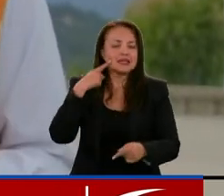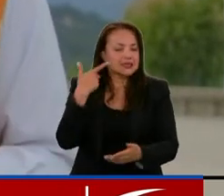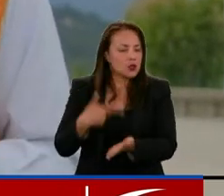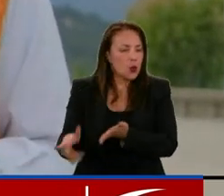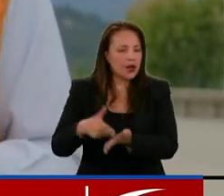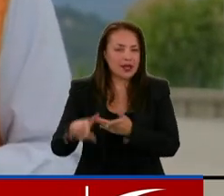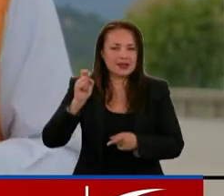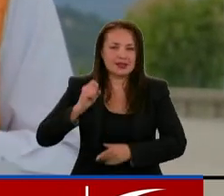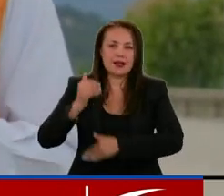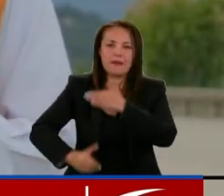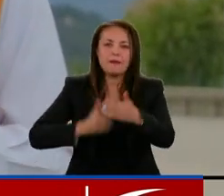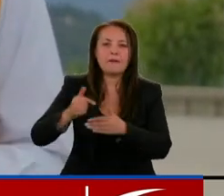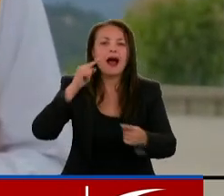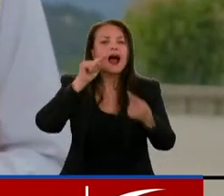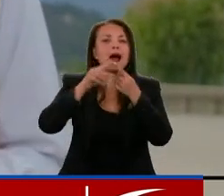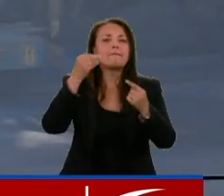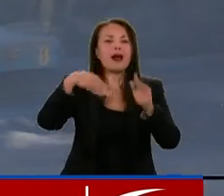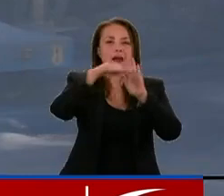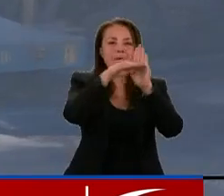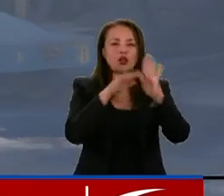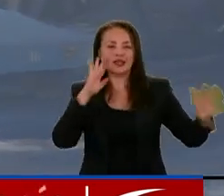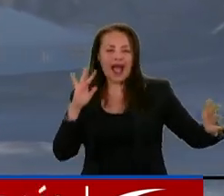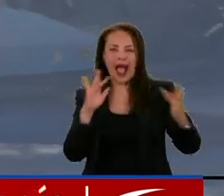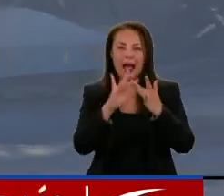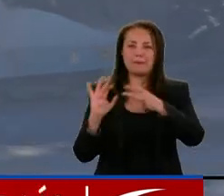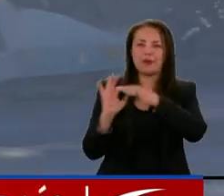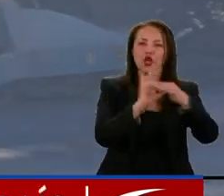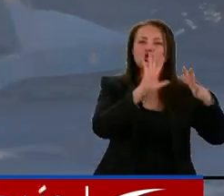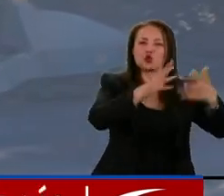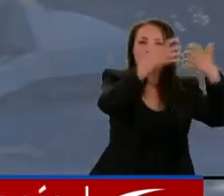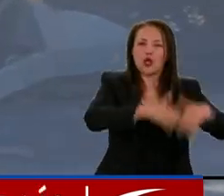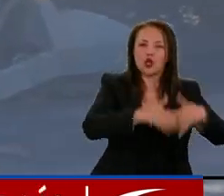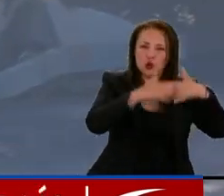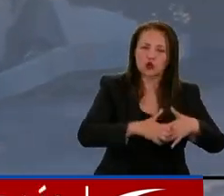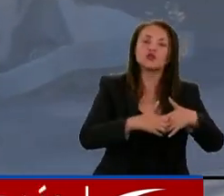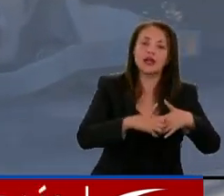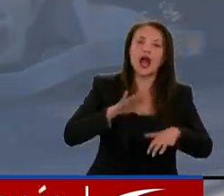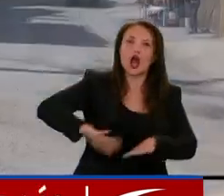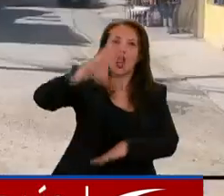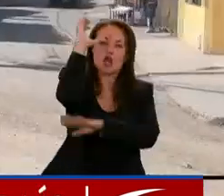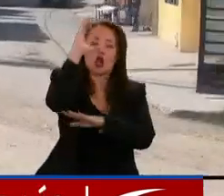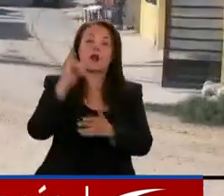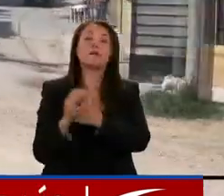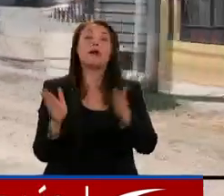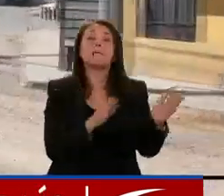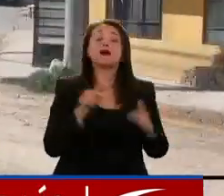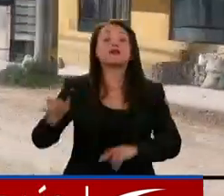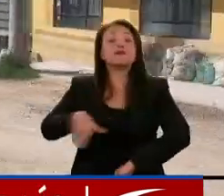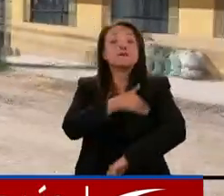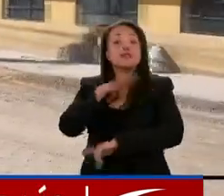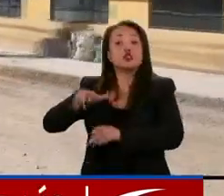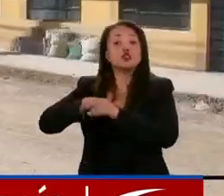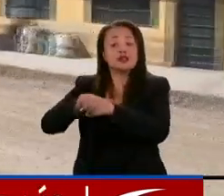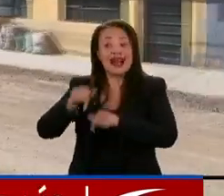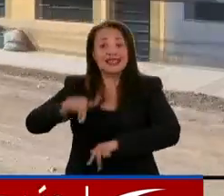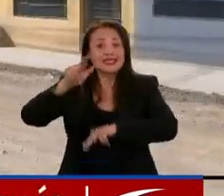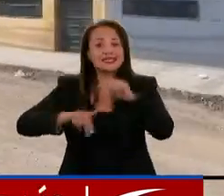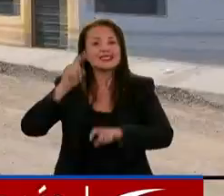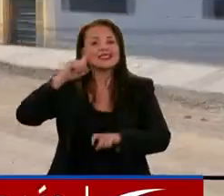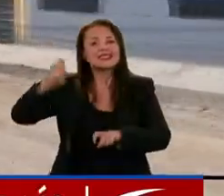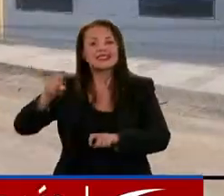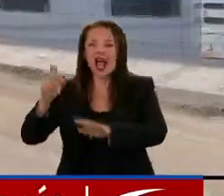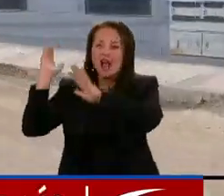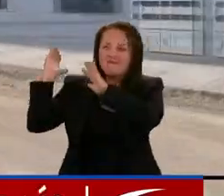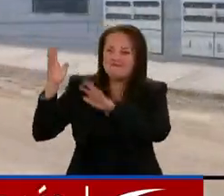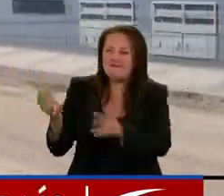importante en la política industrial del país. El ministro de transporte aseguró también que con la obra se busca además fortalecer el transporte de carga pesada y de